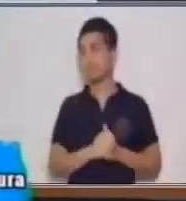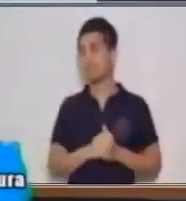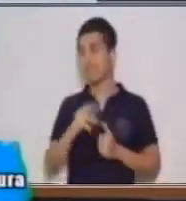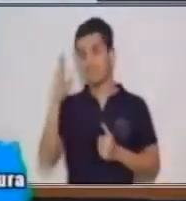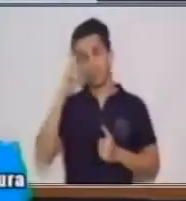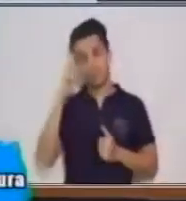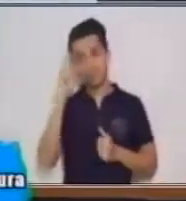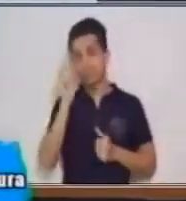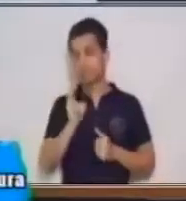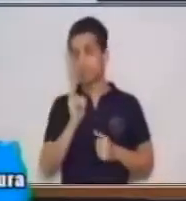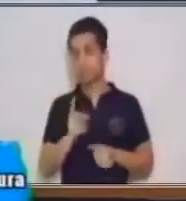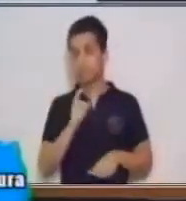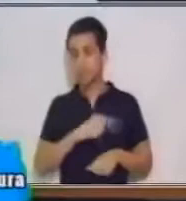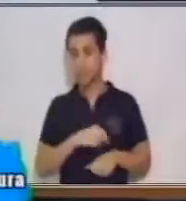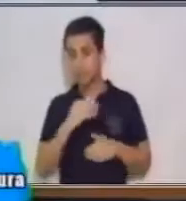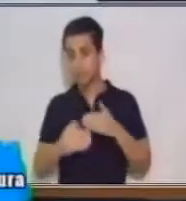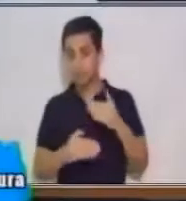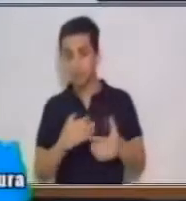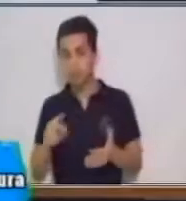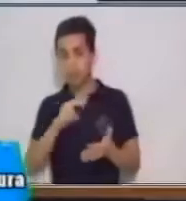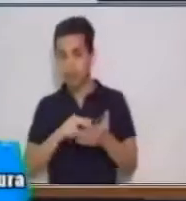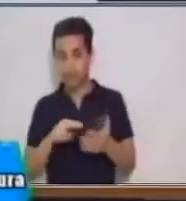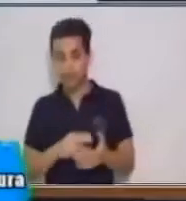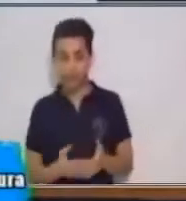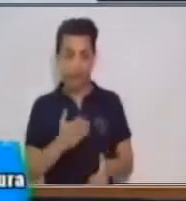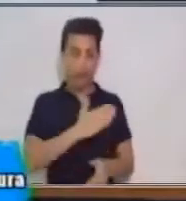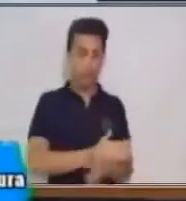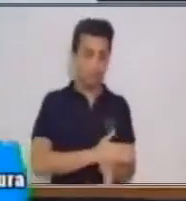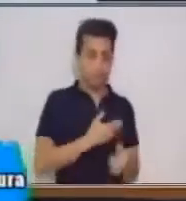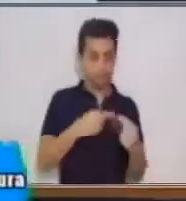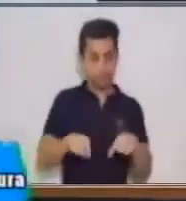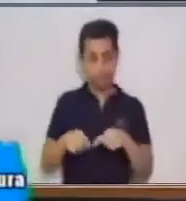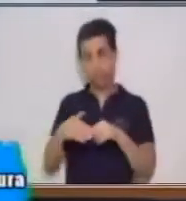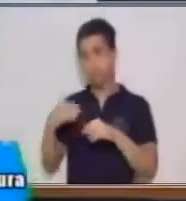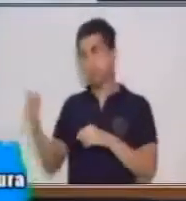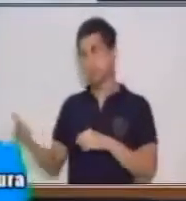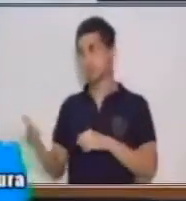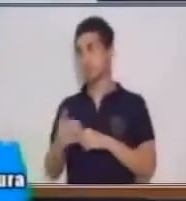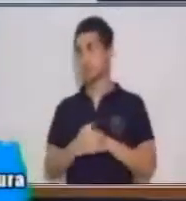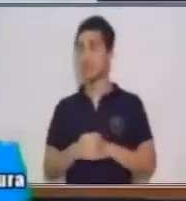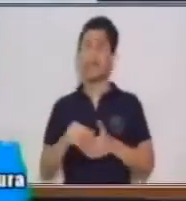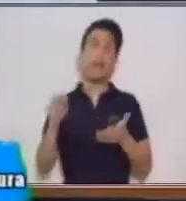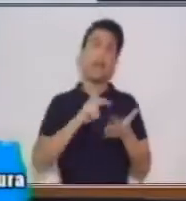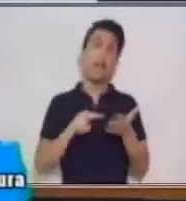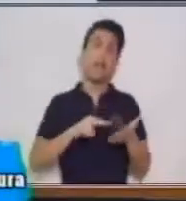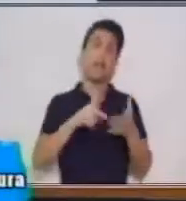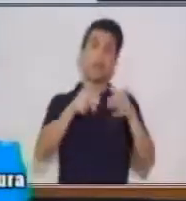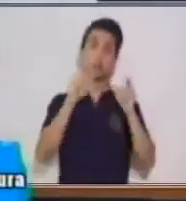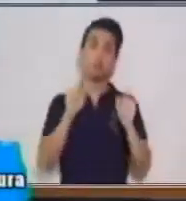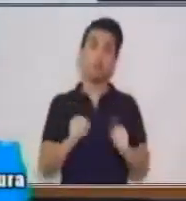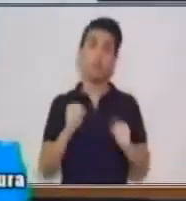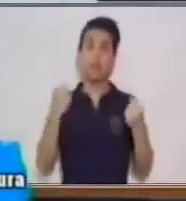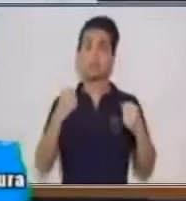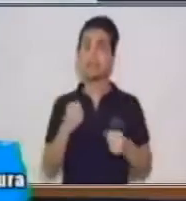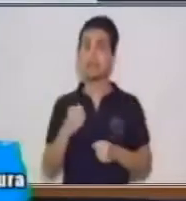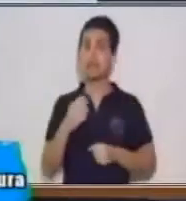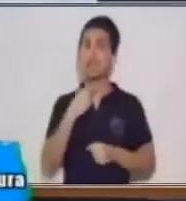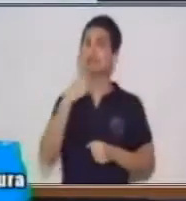recuerda los momentos de la lectura. Antes, durante y después. la lectura la puedes hacer de forma oral,